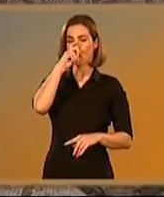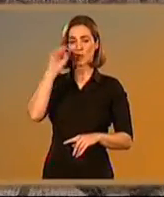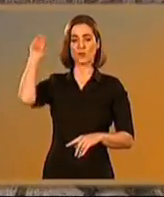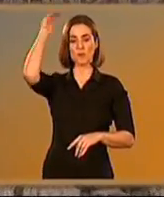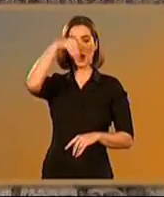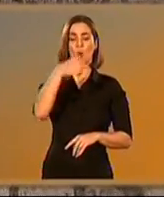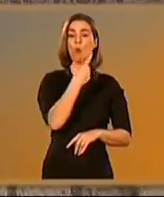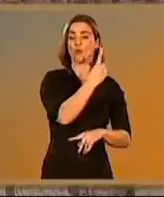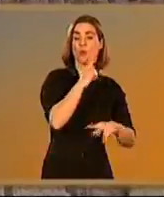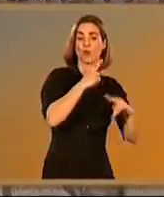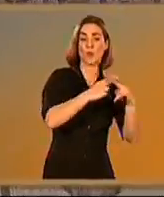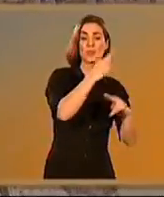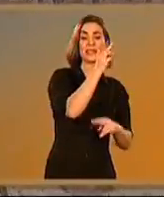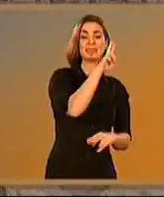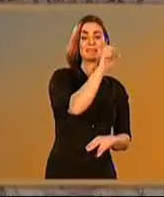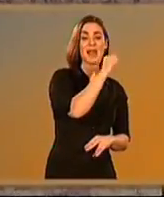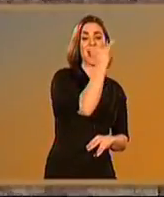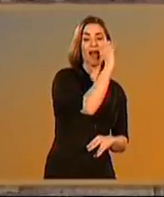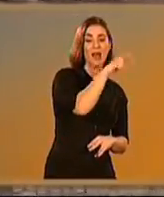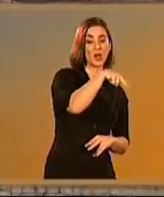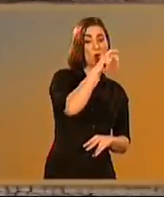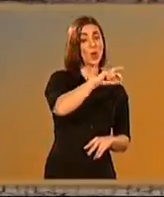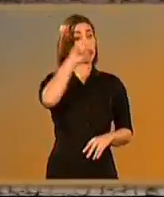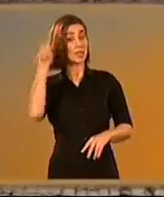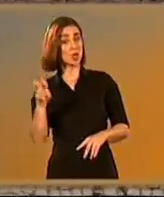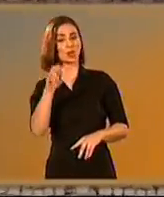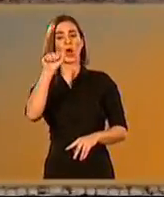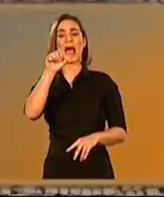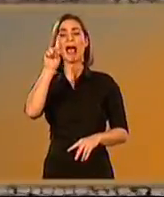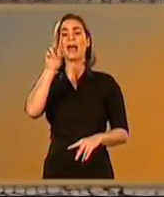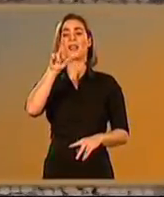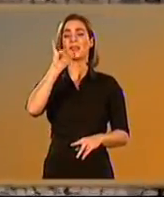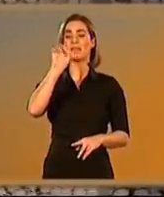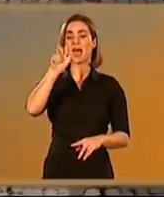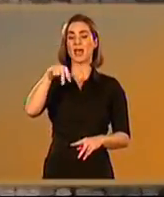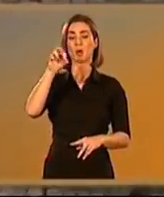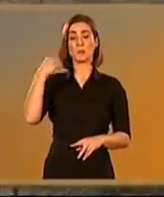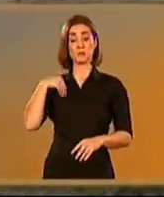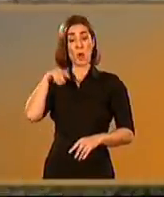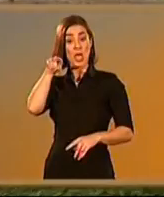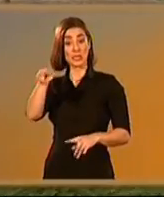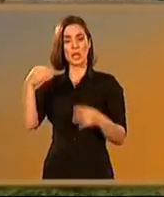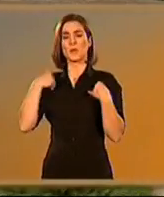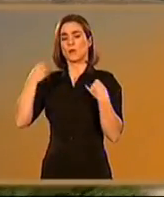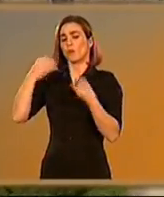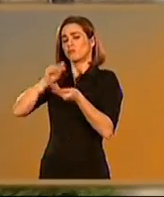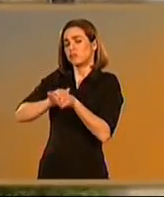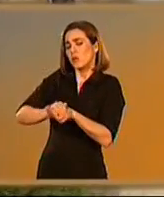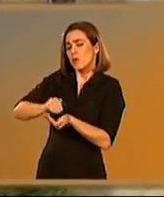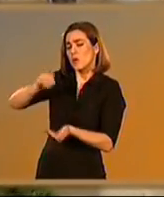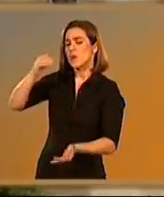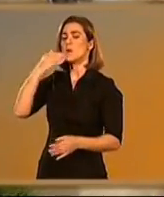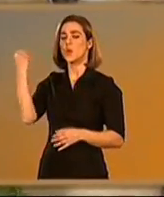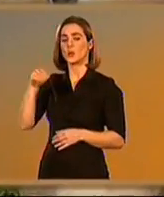hasta el punto de dar al imperio romano dos de sus emperadores más emblemáticos. Trajano, nacido en Itálica, y